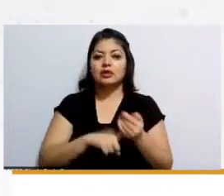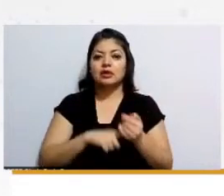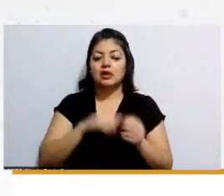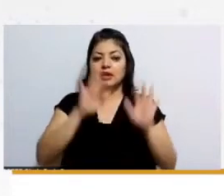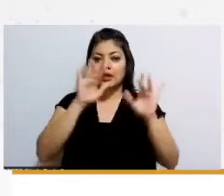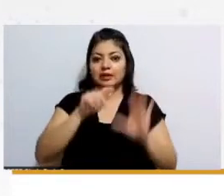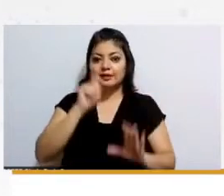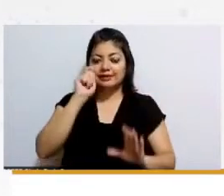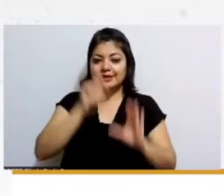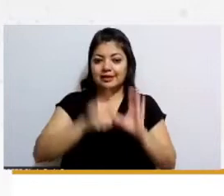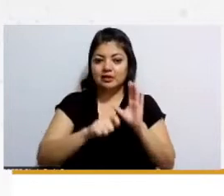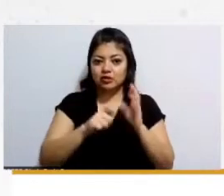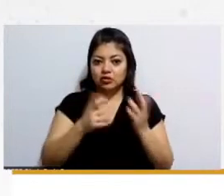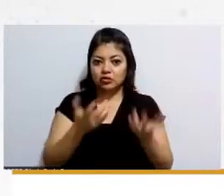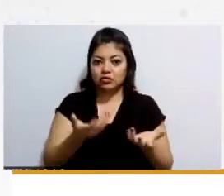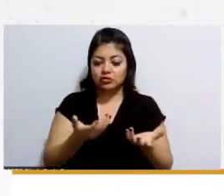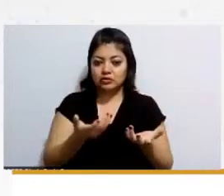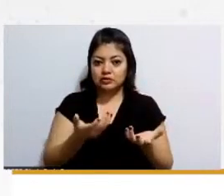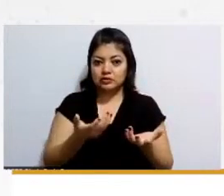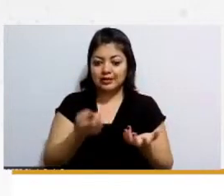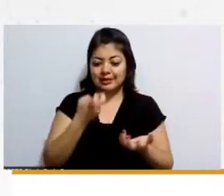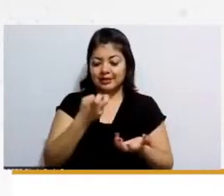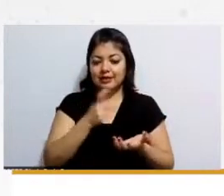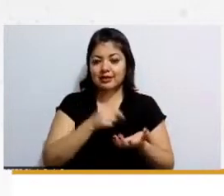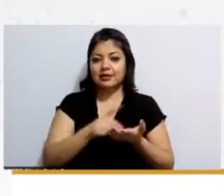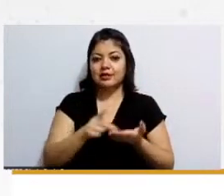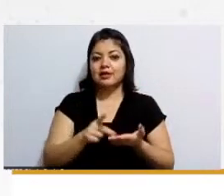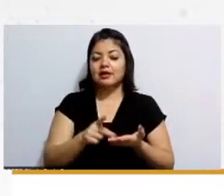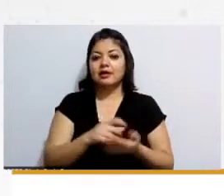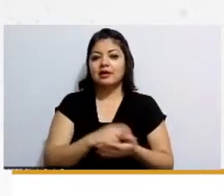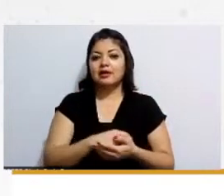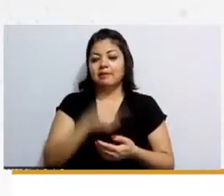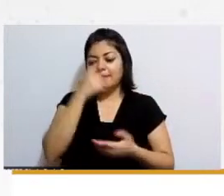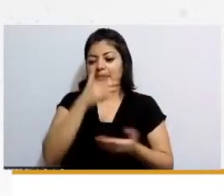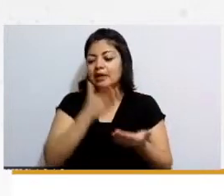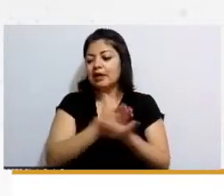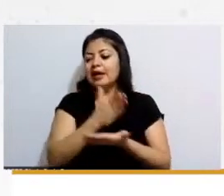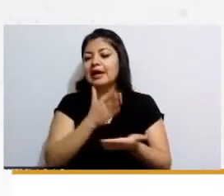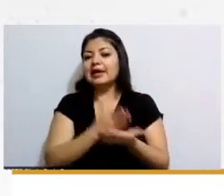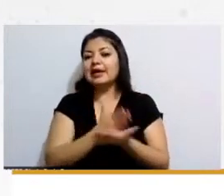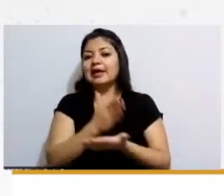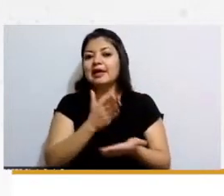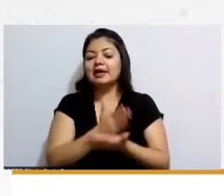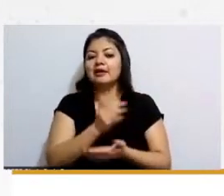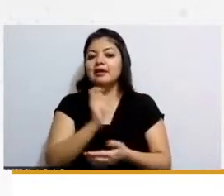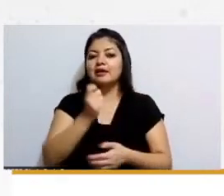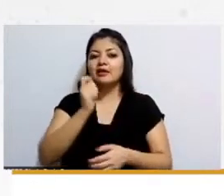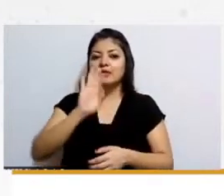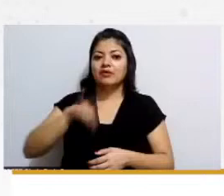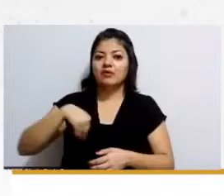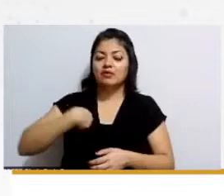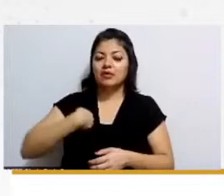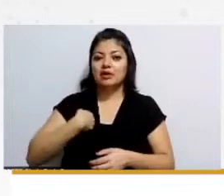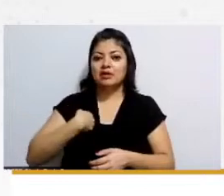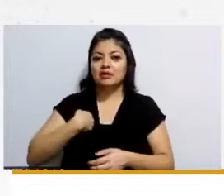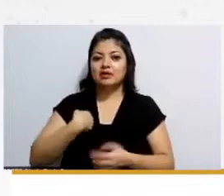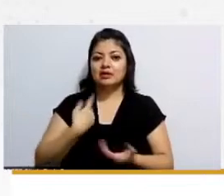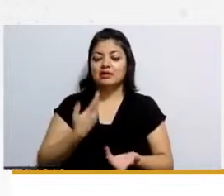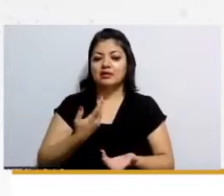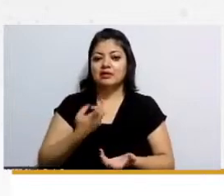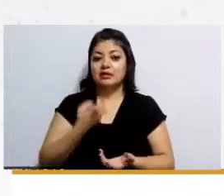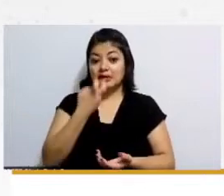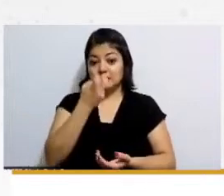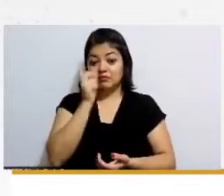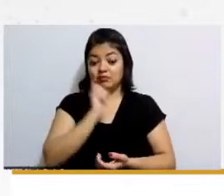pues él pueda ya tener este derecho para acceder a una guardería y en el caso de la mujer pues no viene